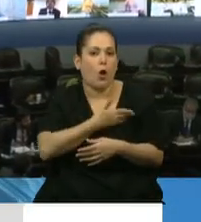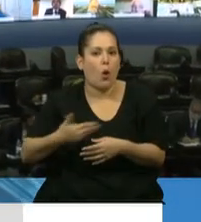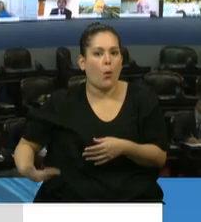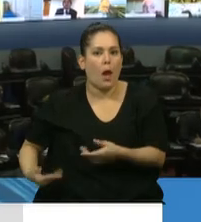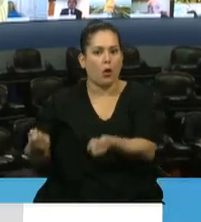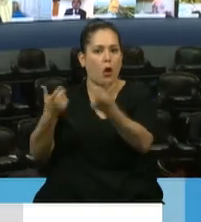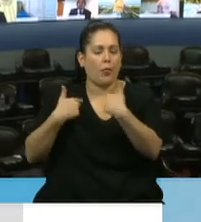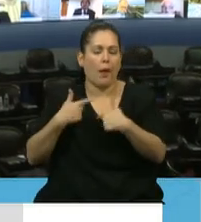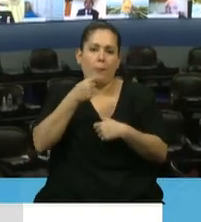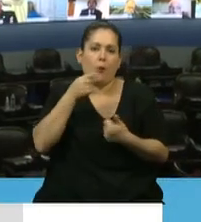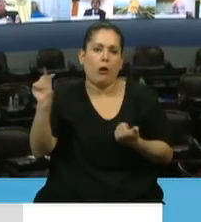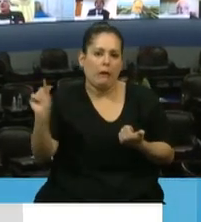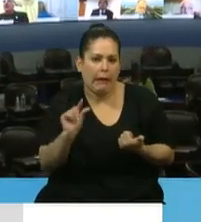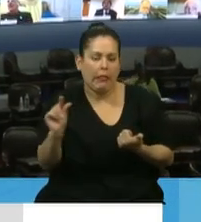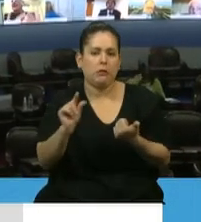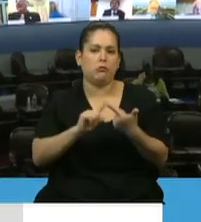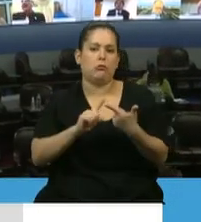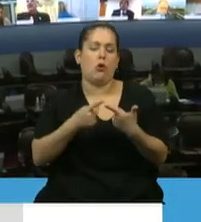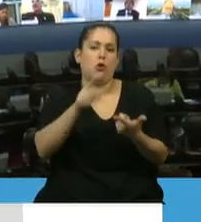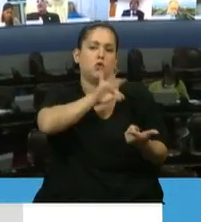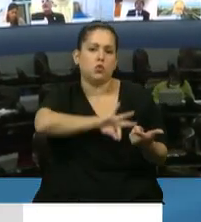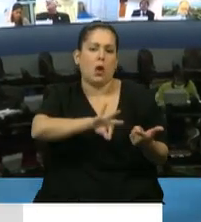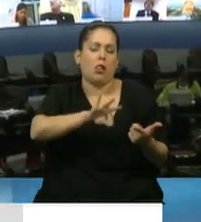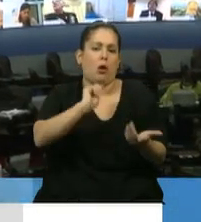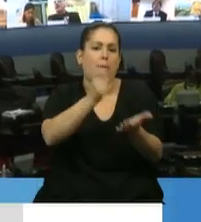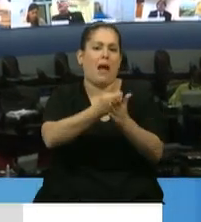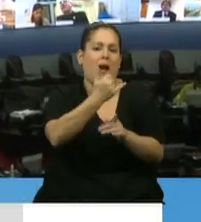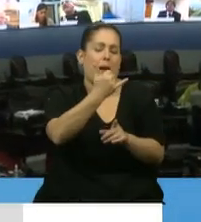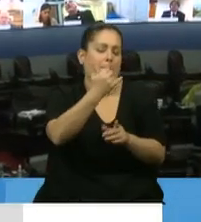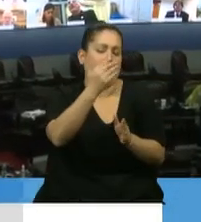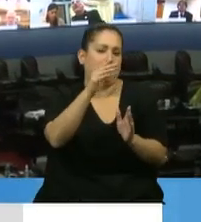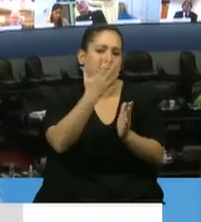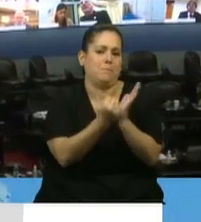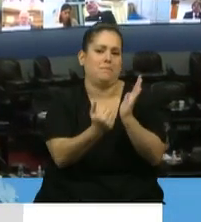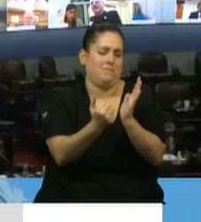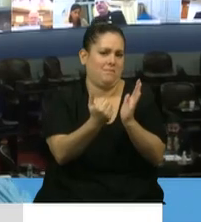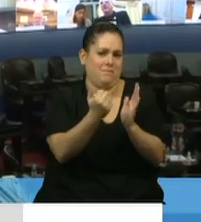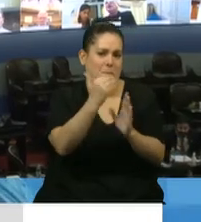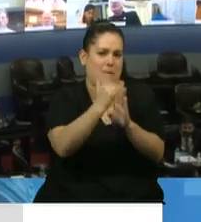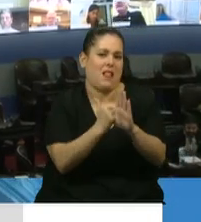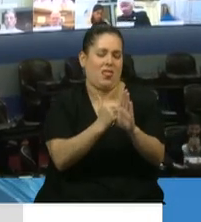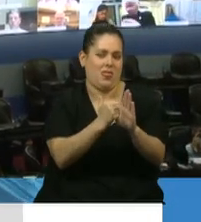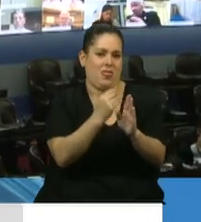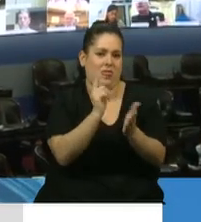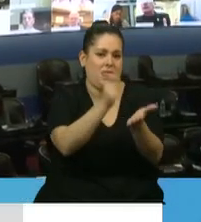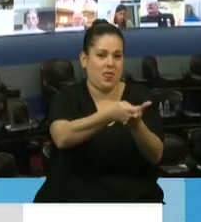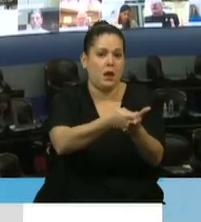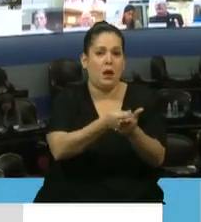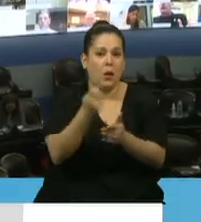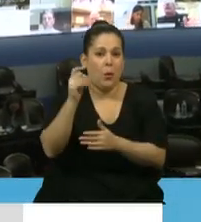Nacional de crédito, de pagar sueldo, la mitad de los sueldos, son escasos. Los bancos no